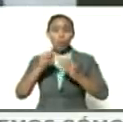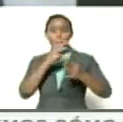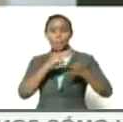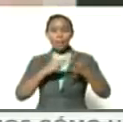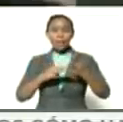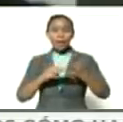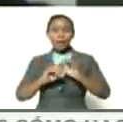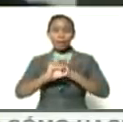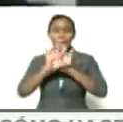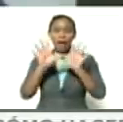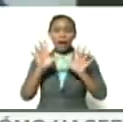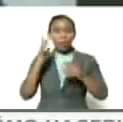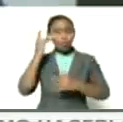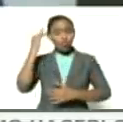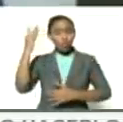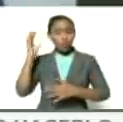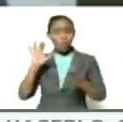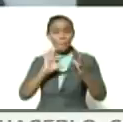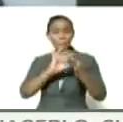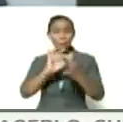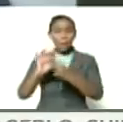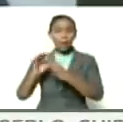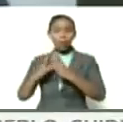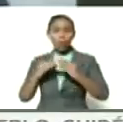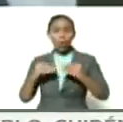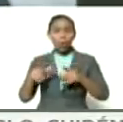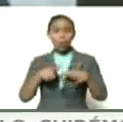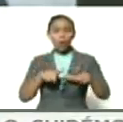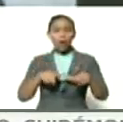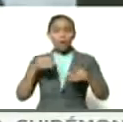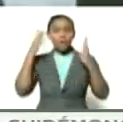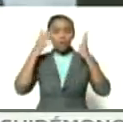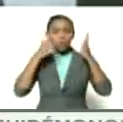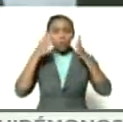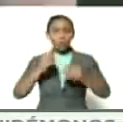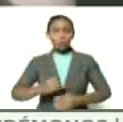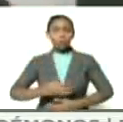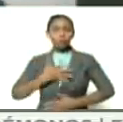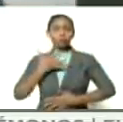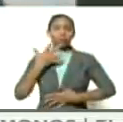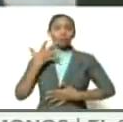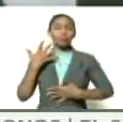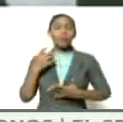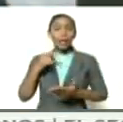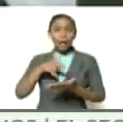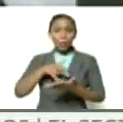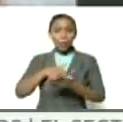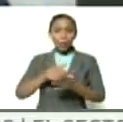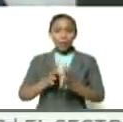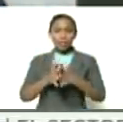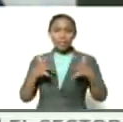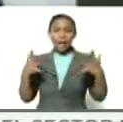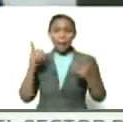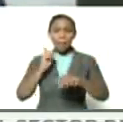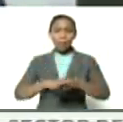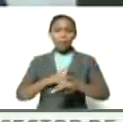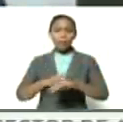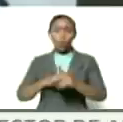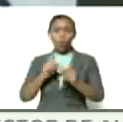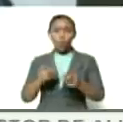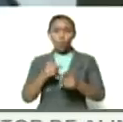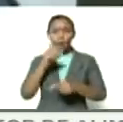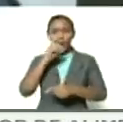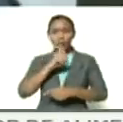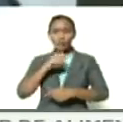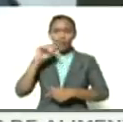un mal helado sueño que es articular todos los espacios de formación con la inspiración de Carabobo gran momento fundacional gran cumpleaños de la